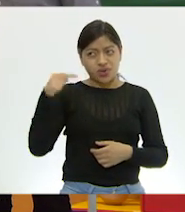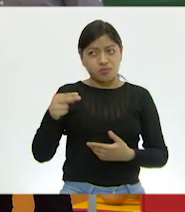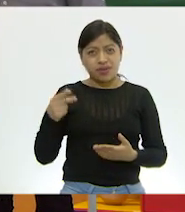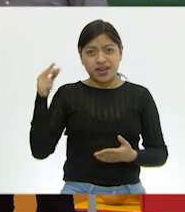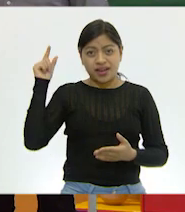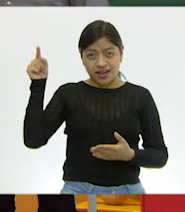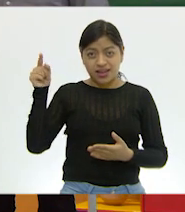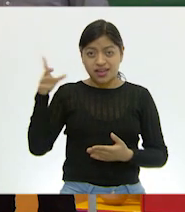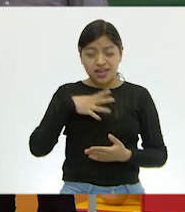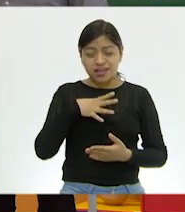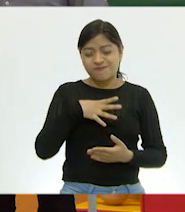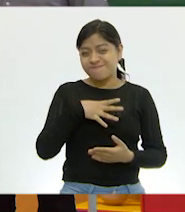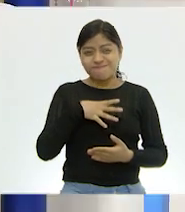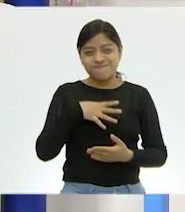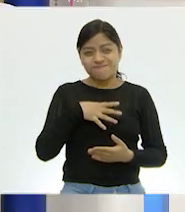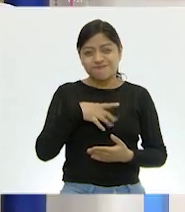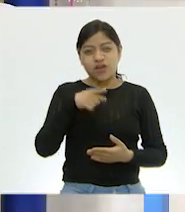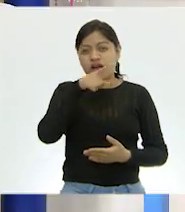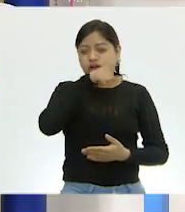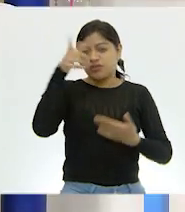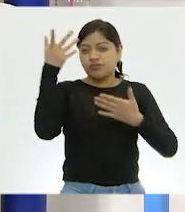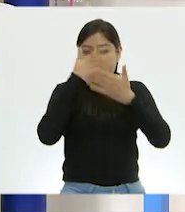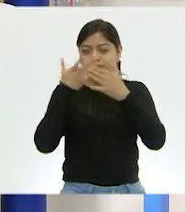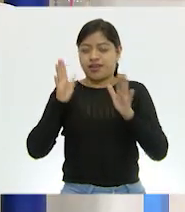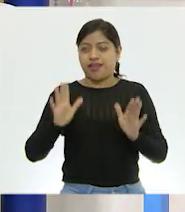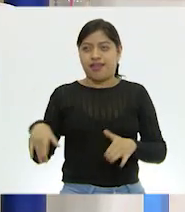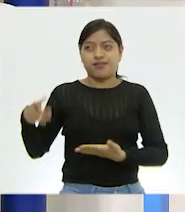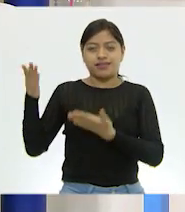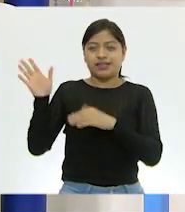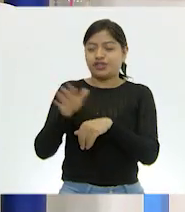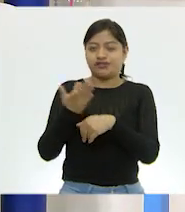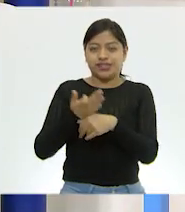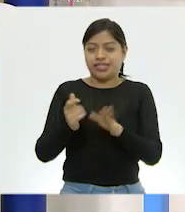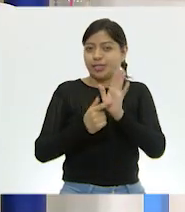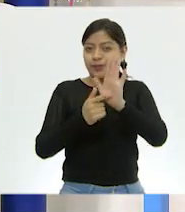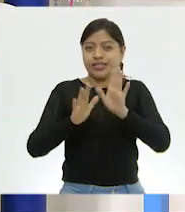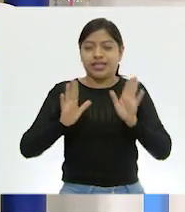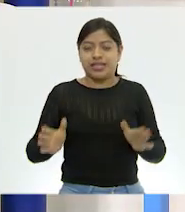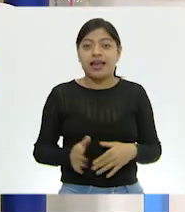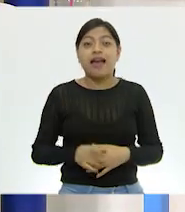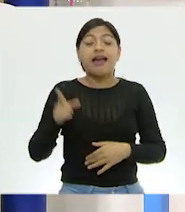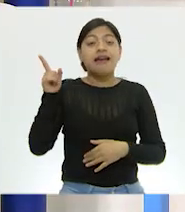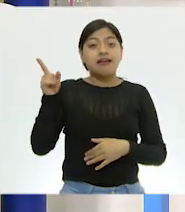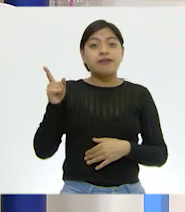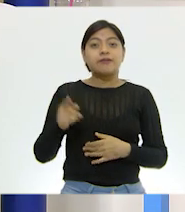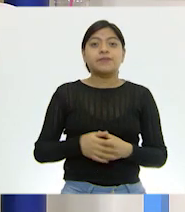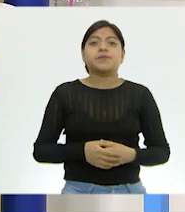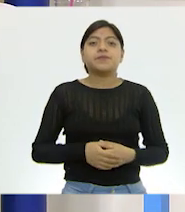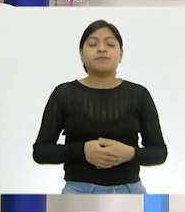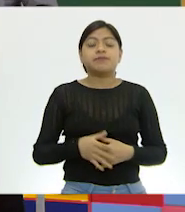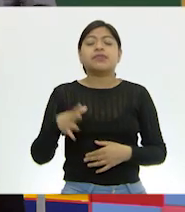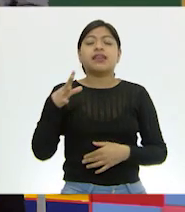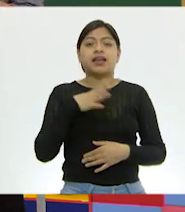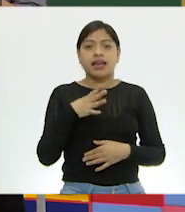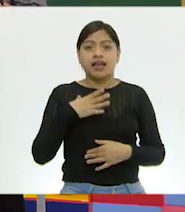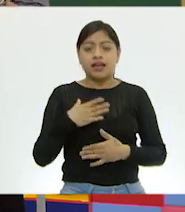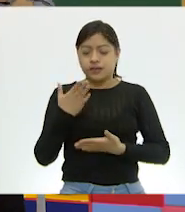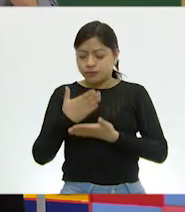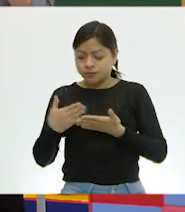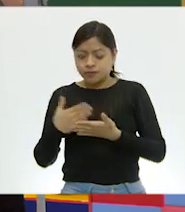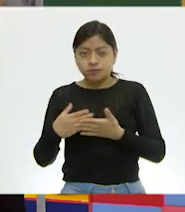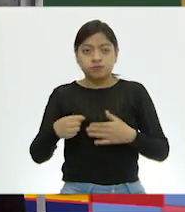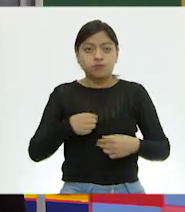porque no queremos confundirnos, pero es importante que recuerdes que los bronquios también se dividen en diferentes